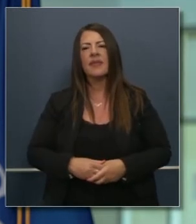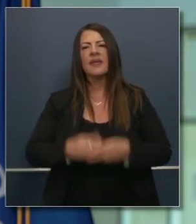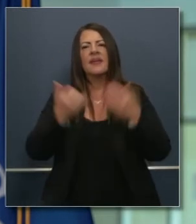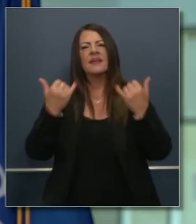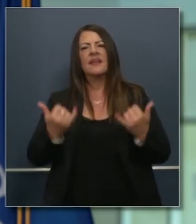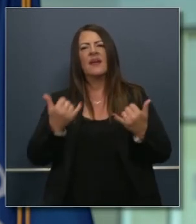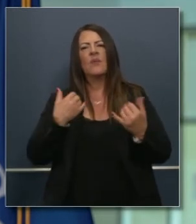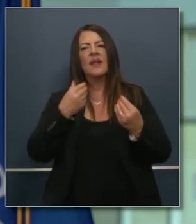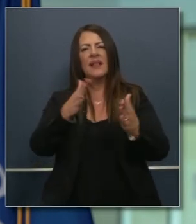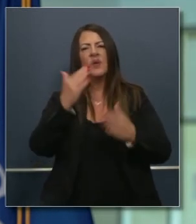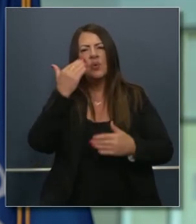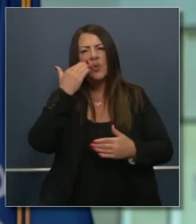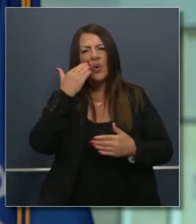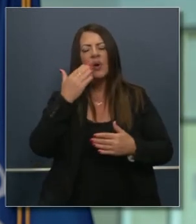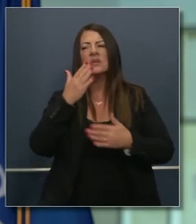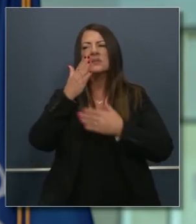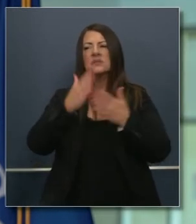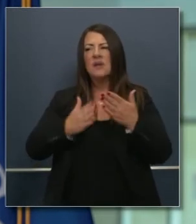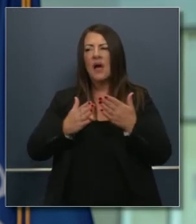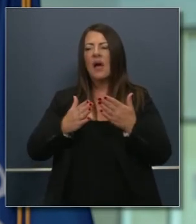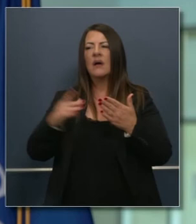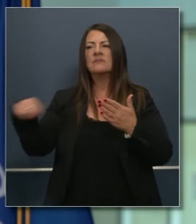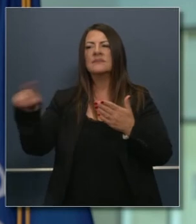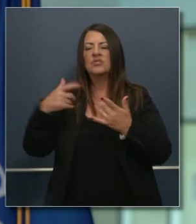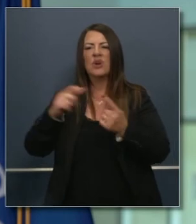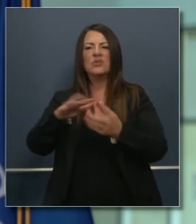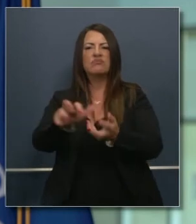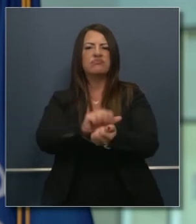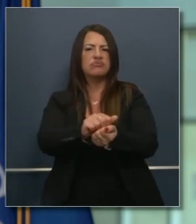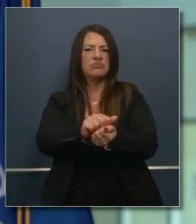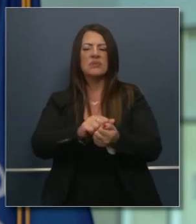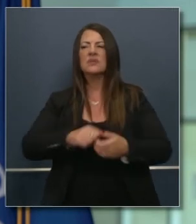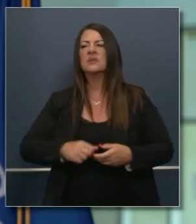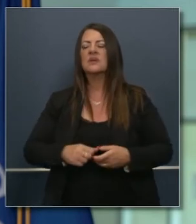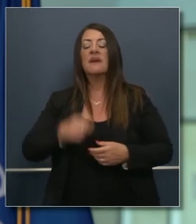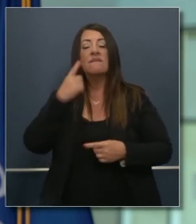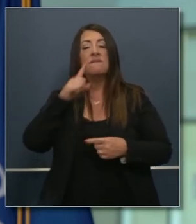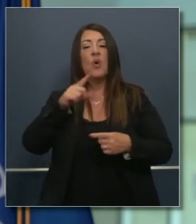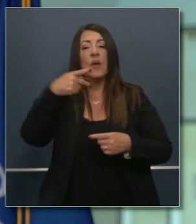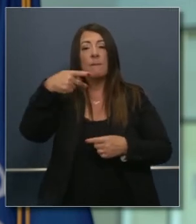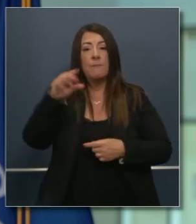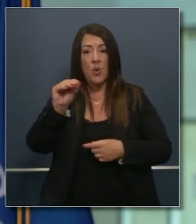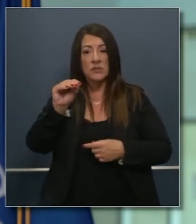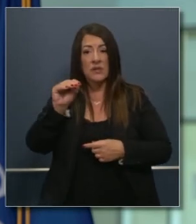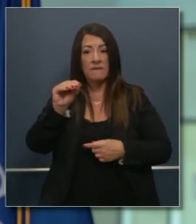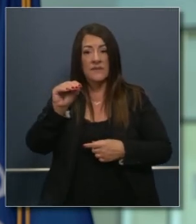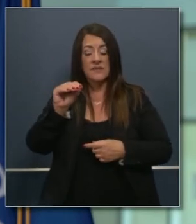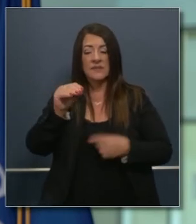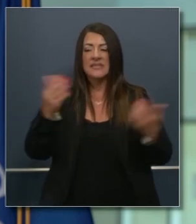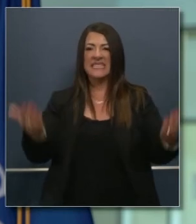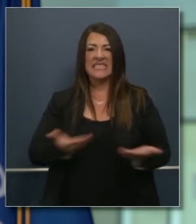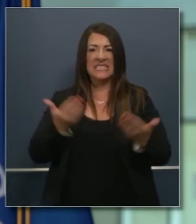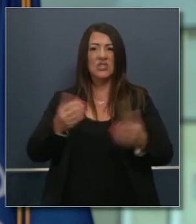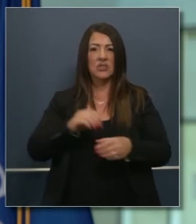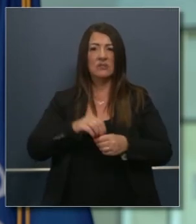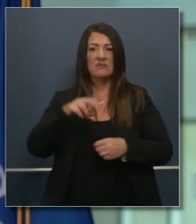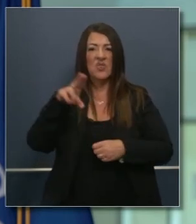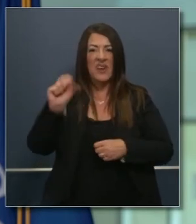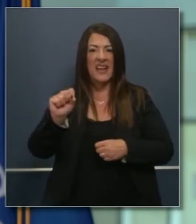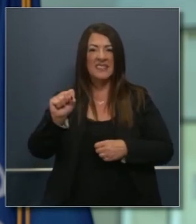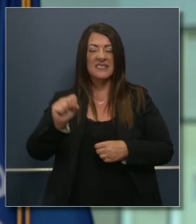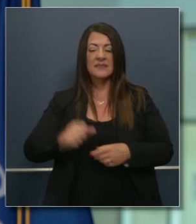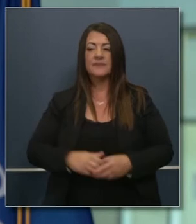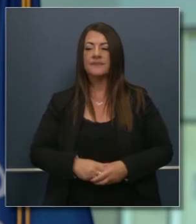que está hablando o no está ocurriendo o sabotaje intencional que está pasando en nuestra entrega de